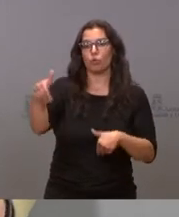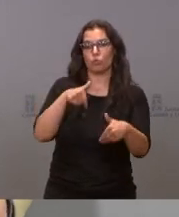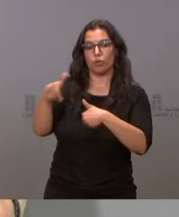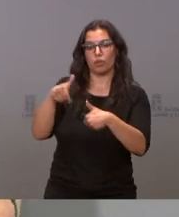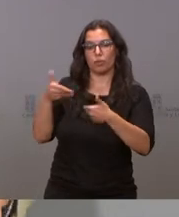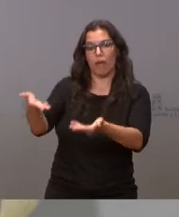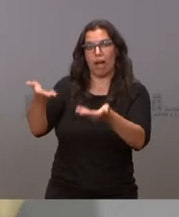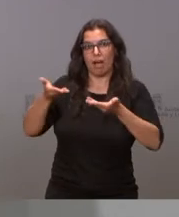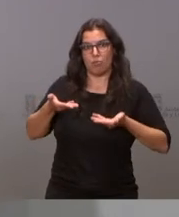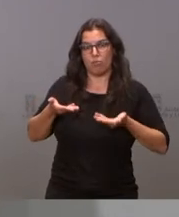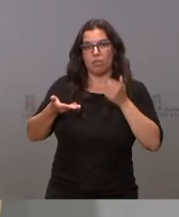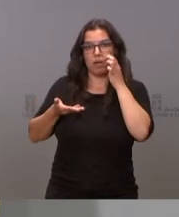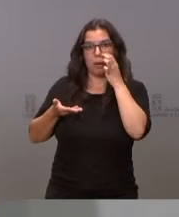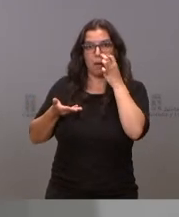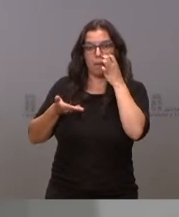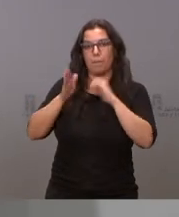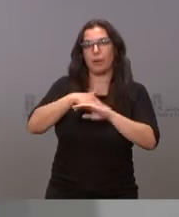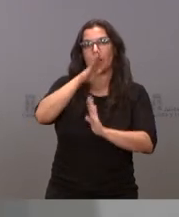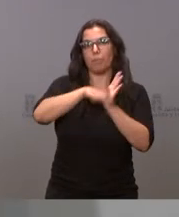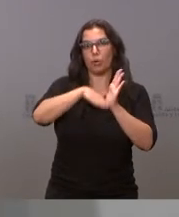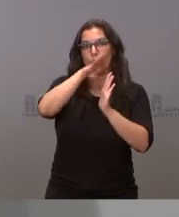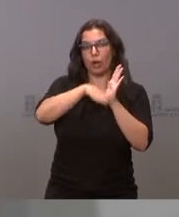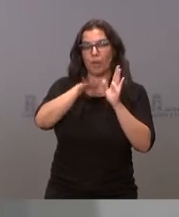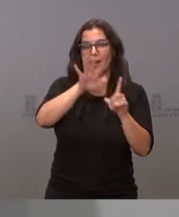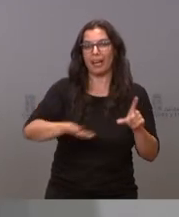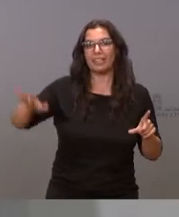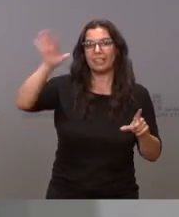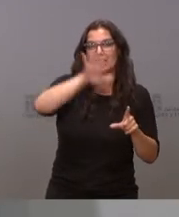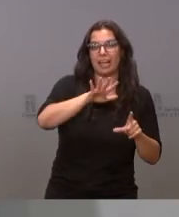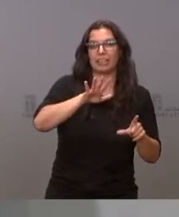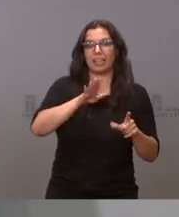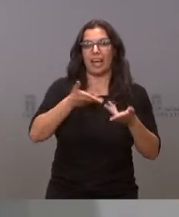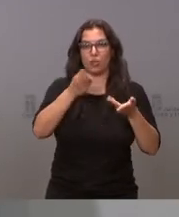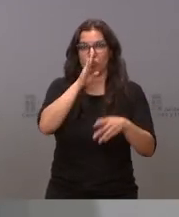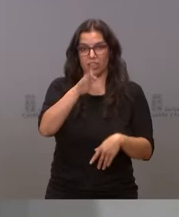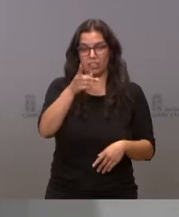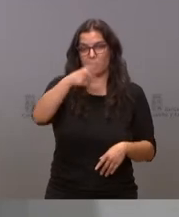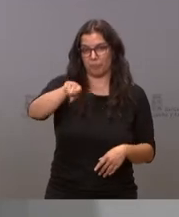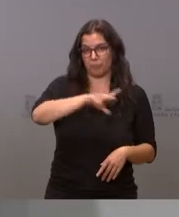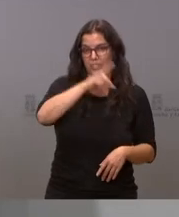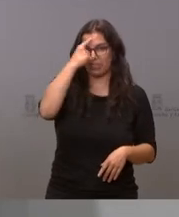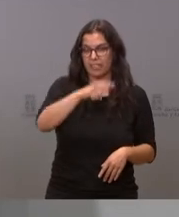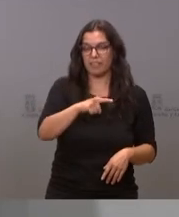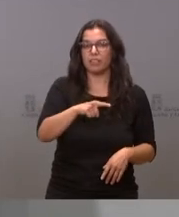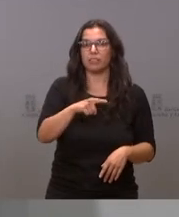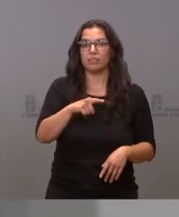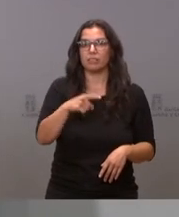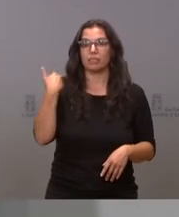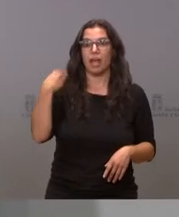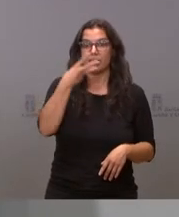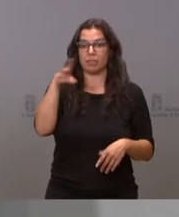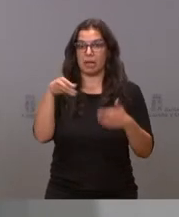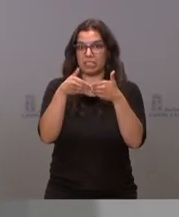para el programa estatal de ayudas directas. Saben ustedes que lleva tres semanas